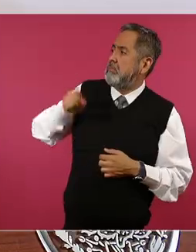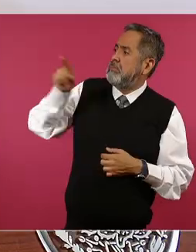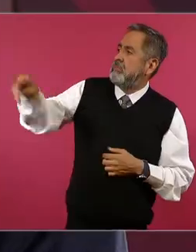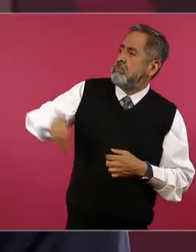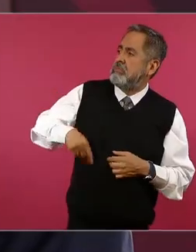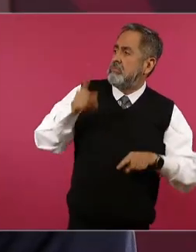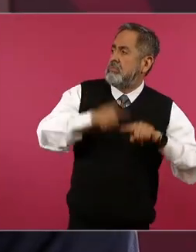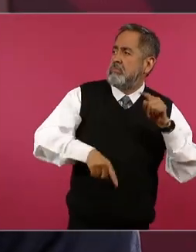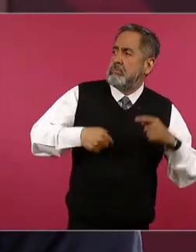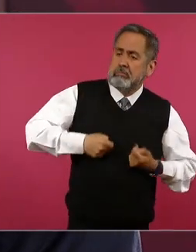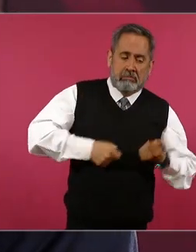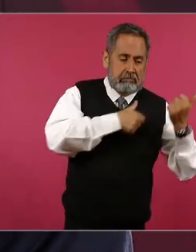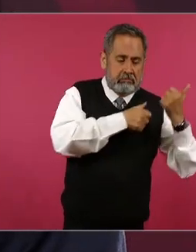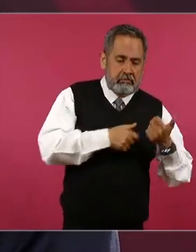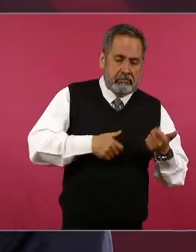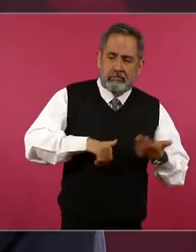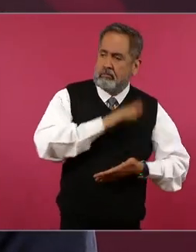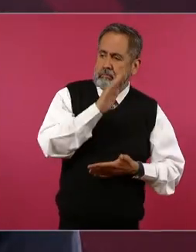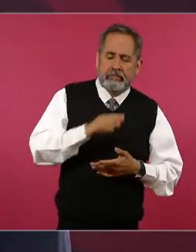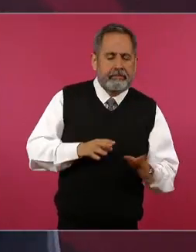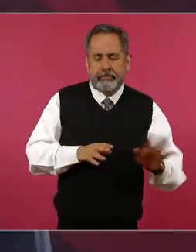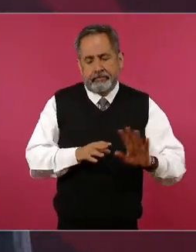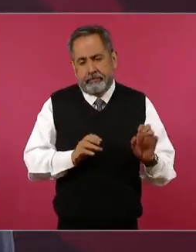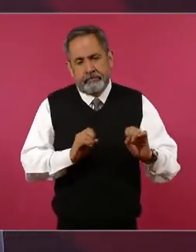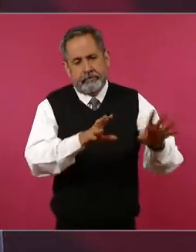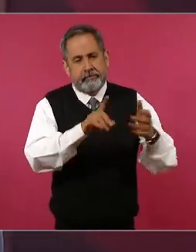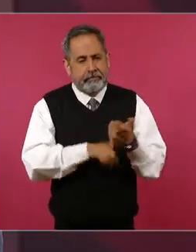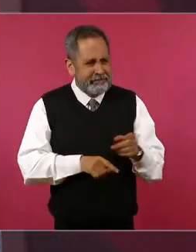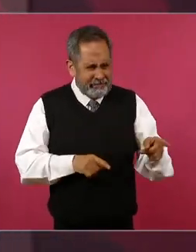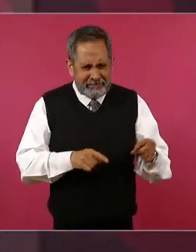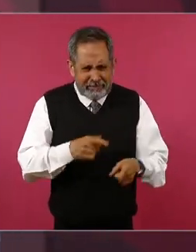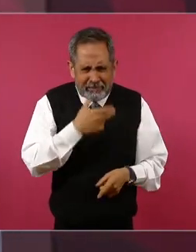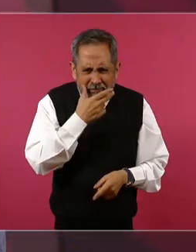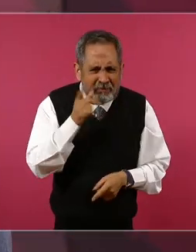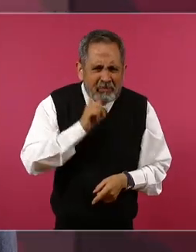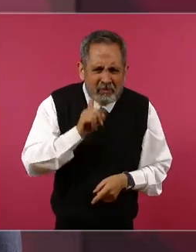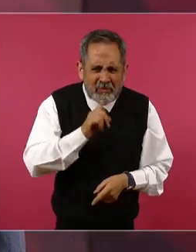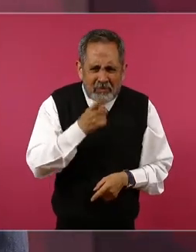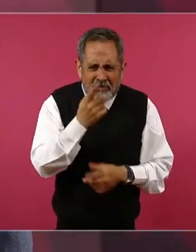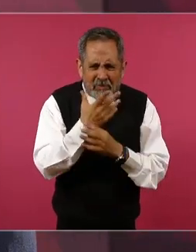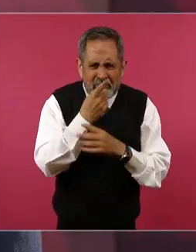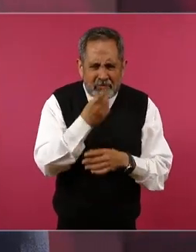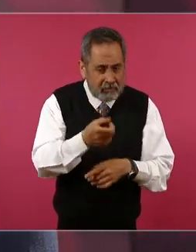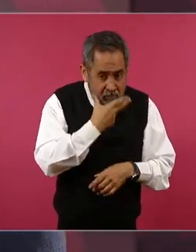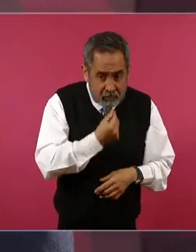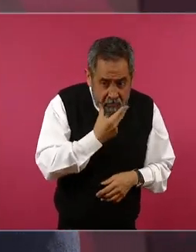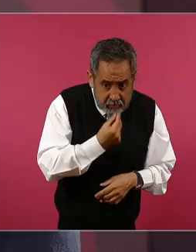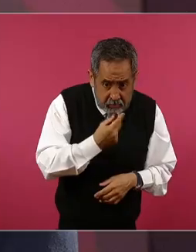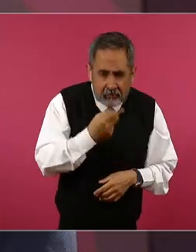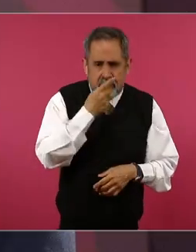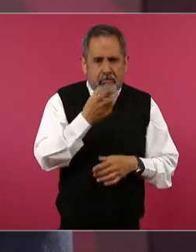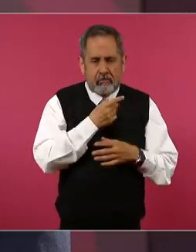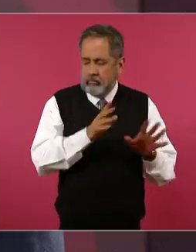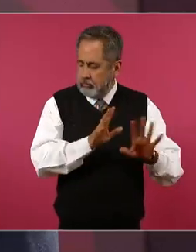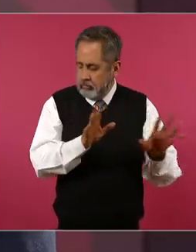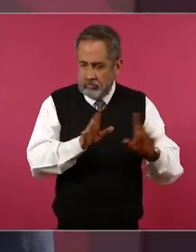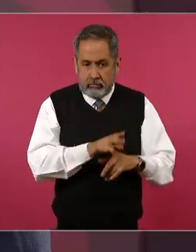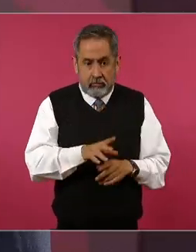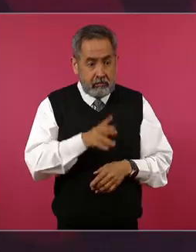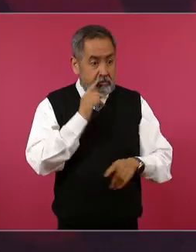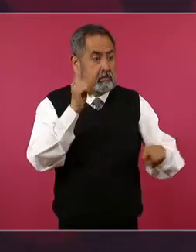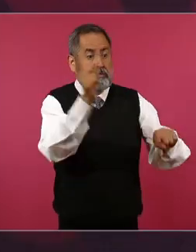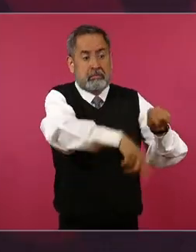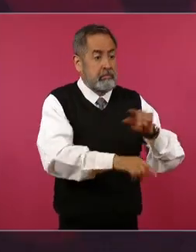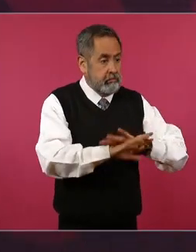de todos entonces por favor a esta señora es mujer la que dijo eso no es un hombre no no no que no lo